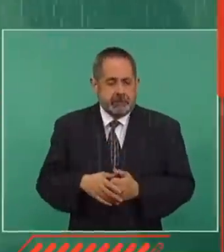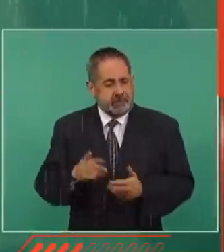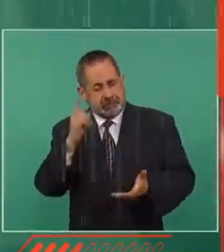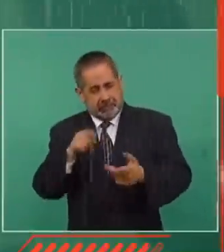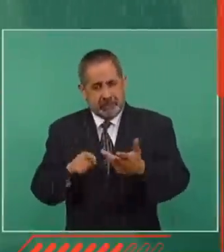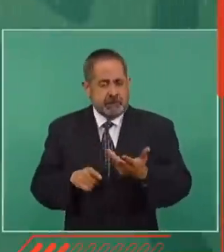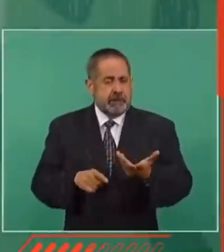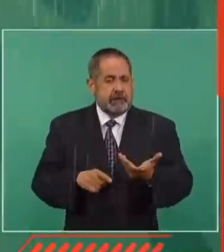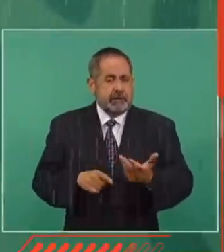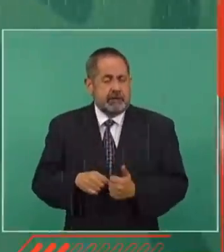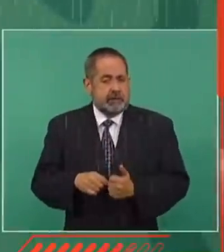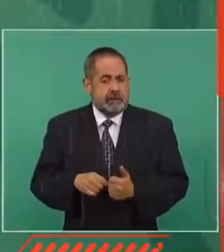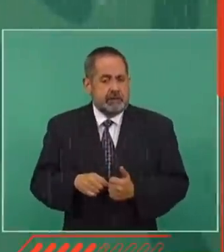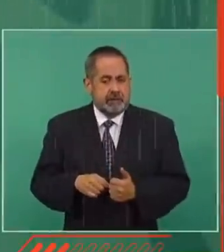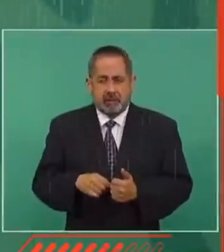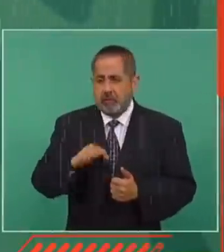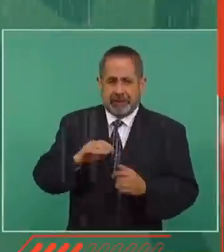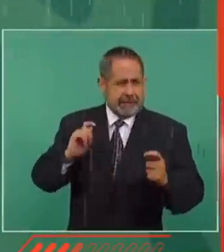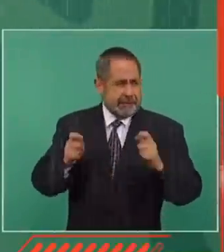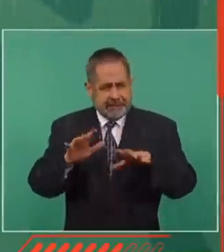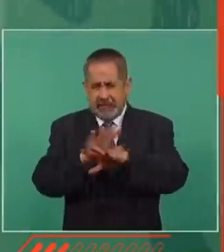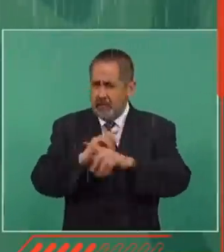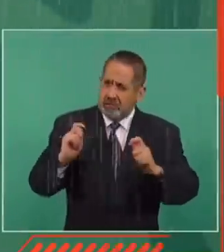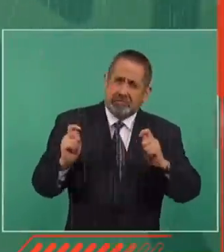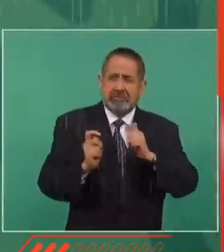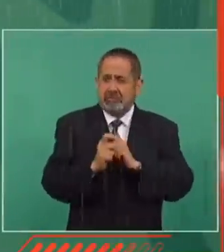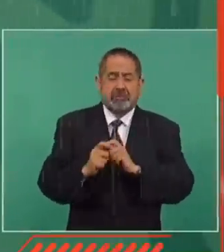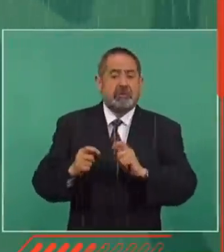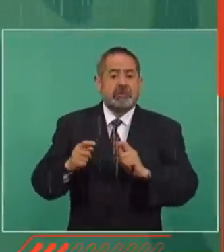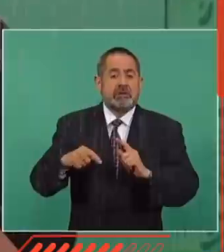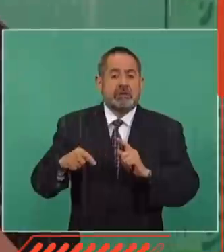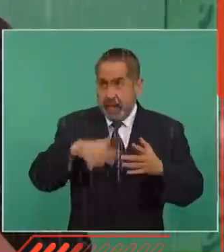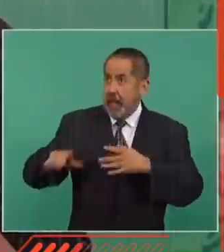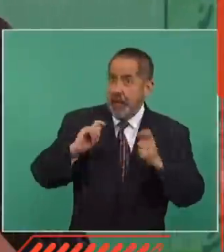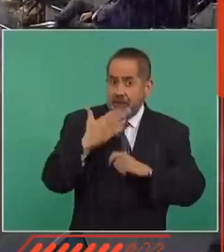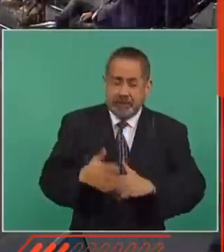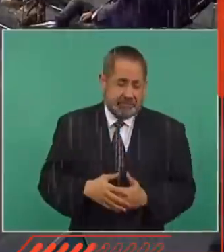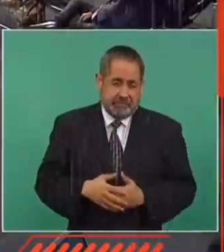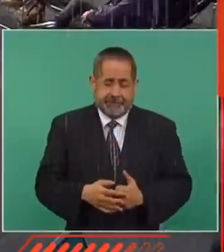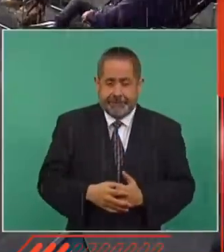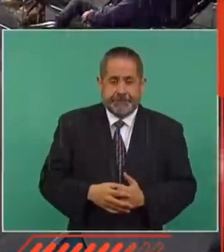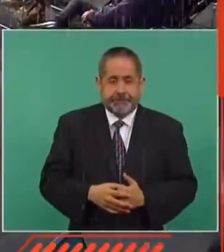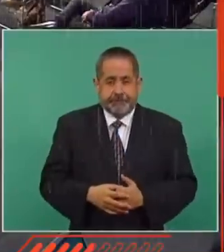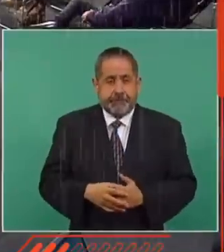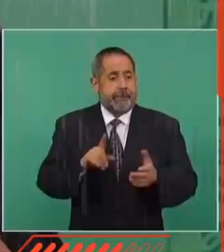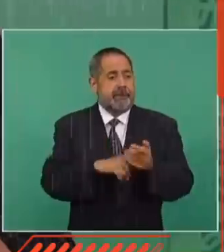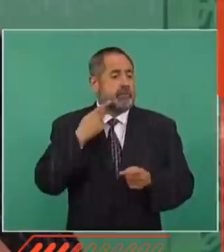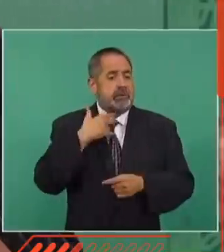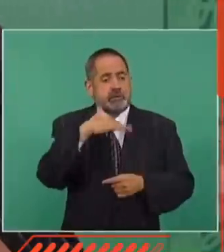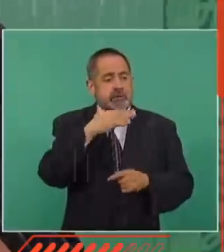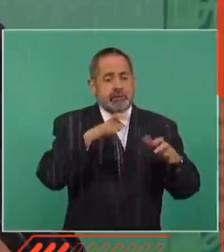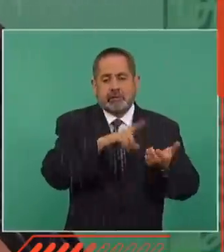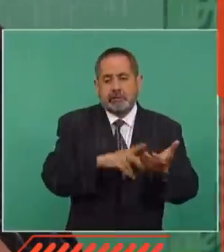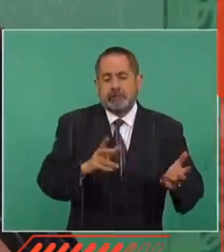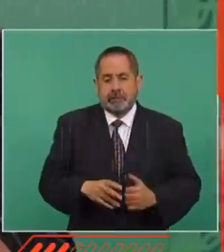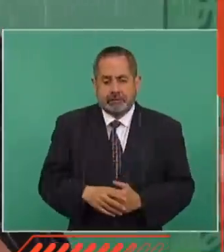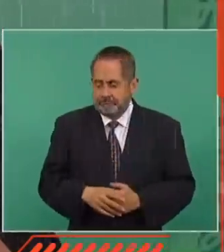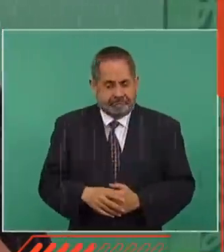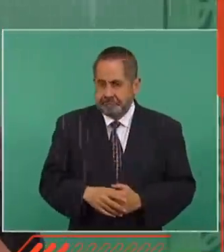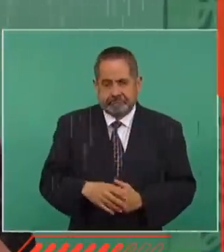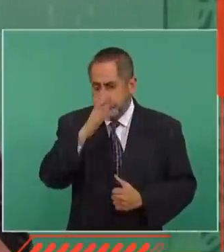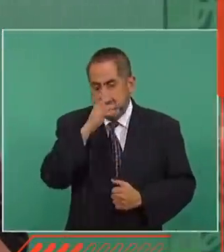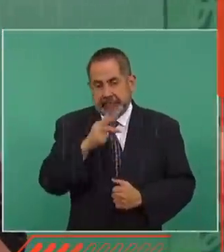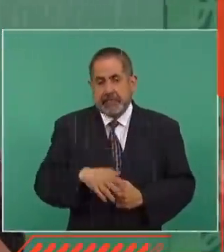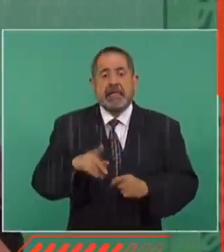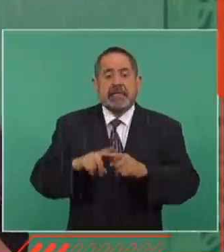¿Ustedes creen que se puede llevar a cabo un cambio, una transformación con la prensa, con los empresarios, con los políticos corruptos? No,